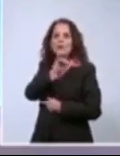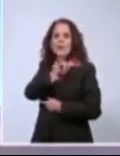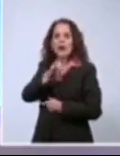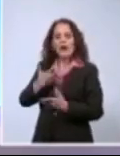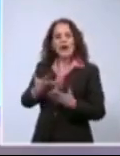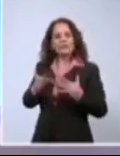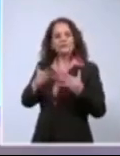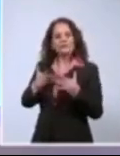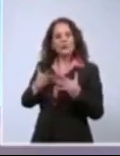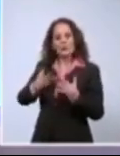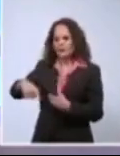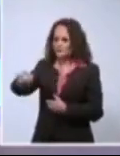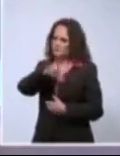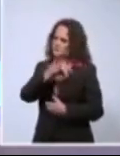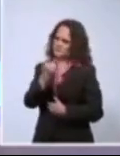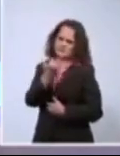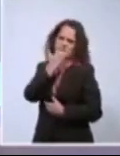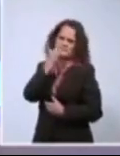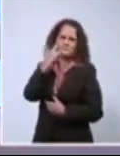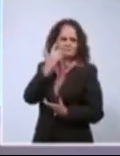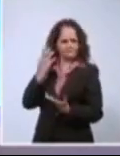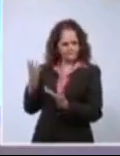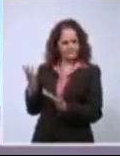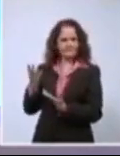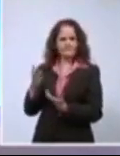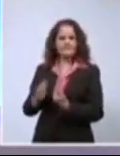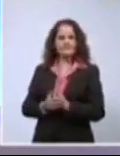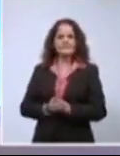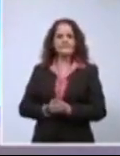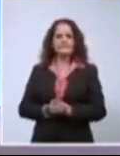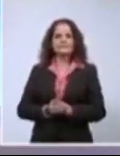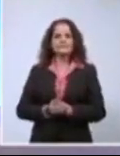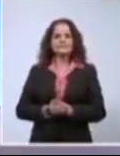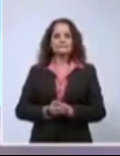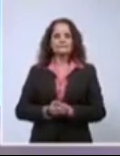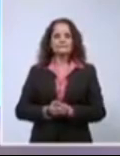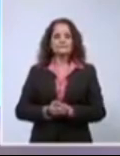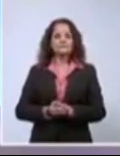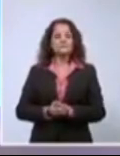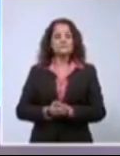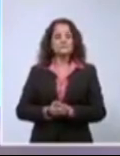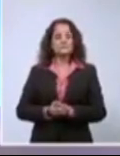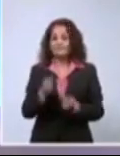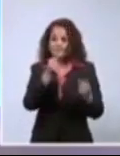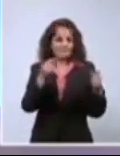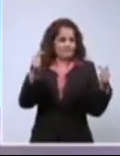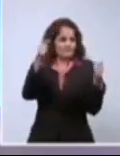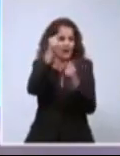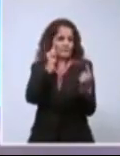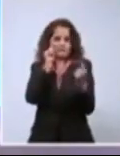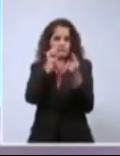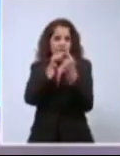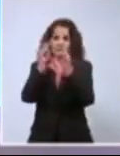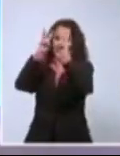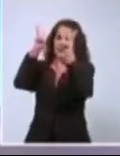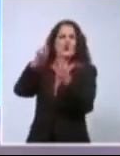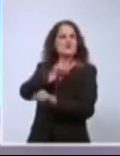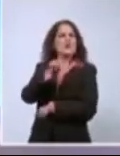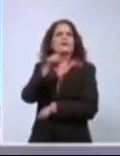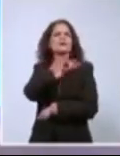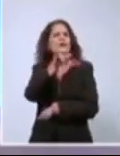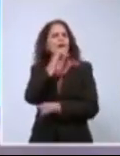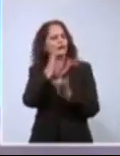las que hemos visto estos días y les voy a mostrar hoy? ¿El rol social de los medios no radica en informar, en hacer pensar,